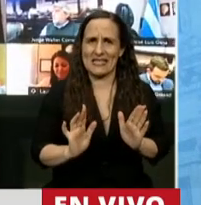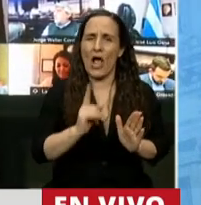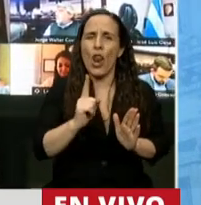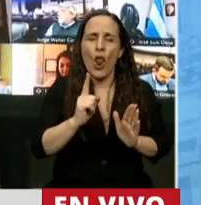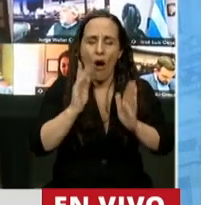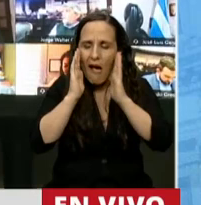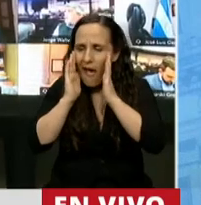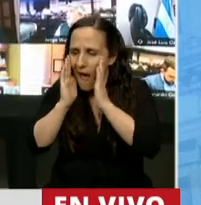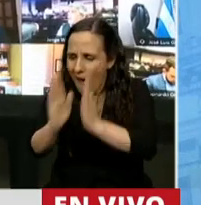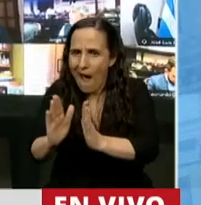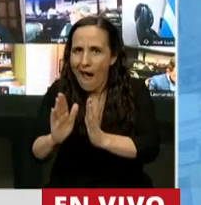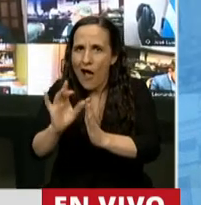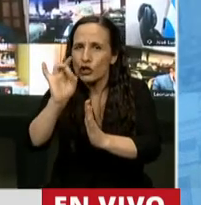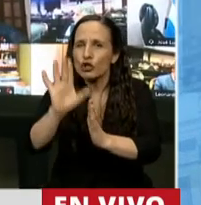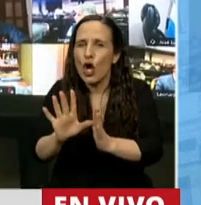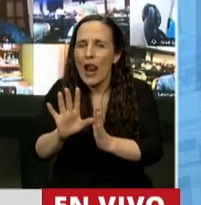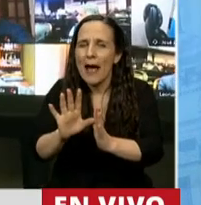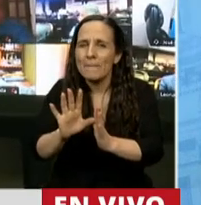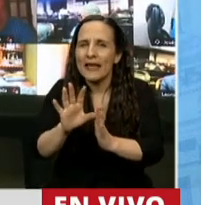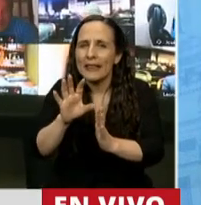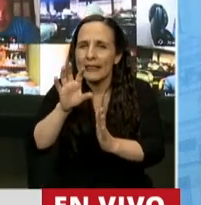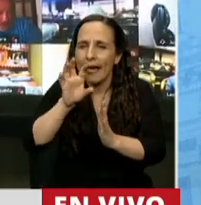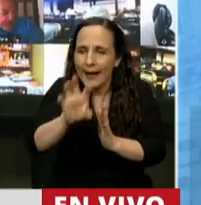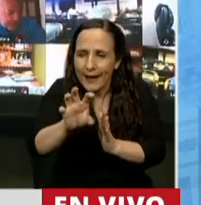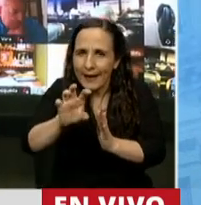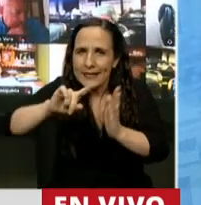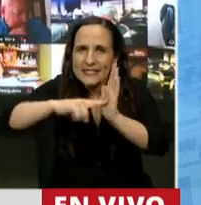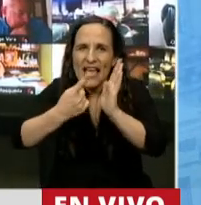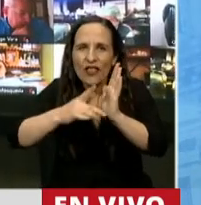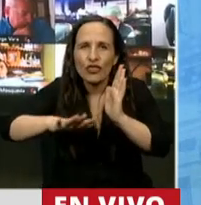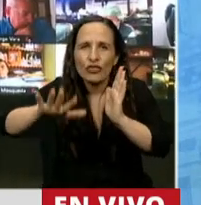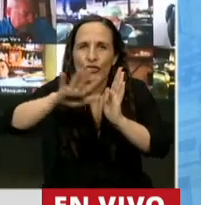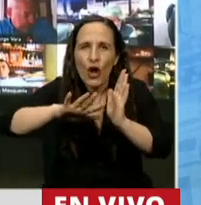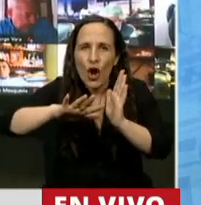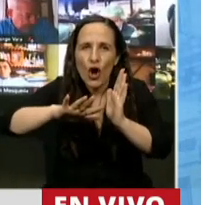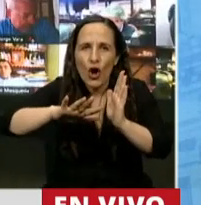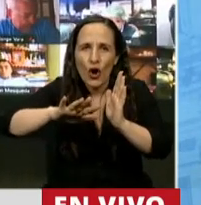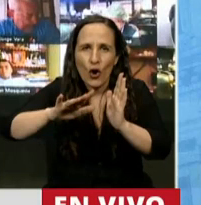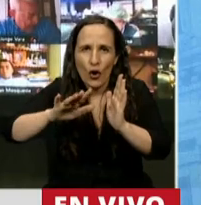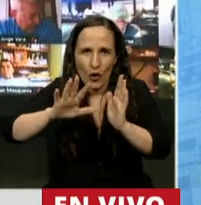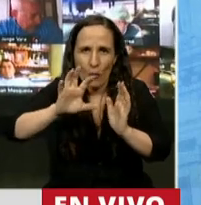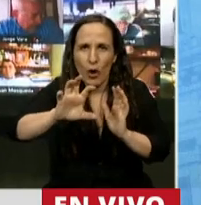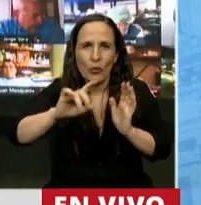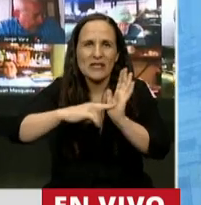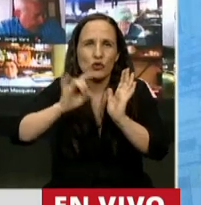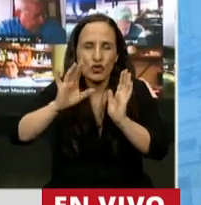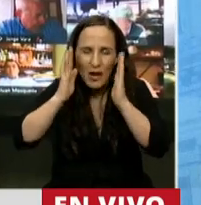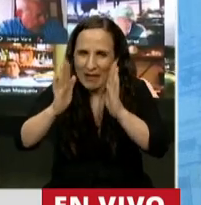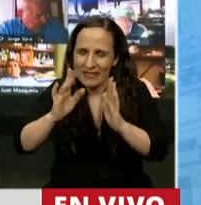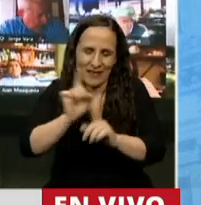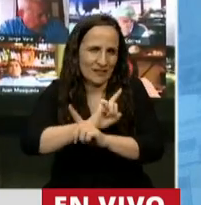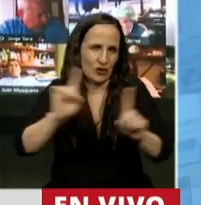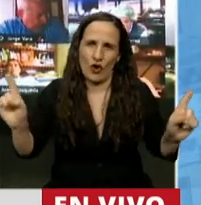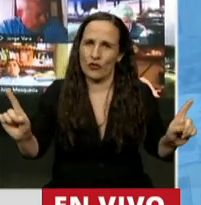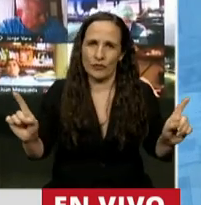puesto nada más que en el centralismo electoral de la Provincia de Buenos Aires. Señor